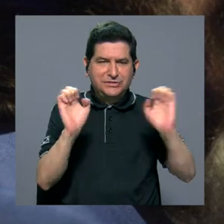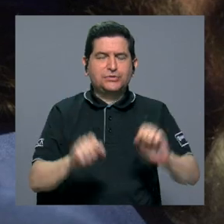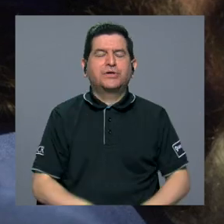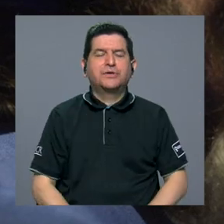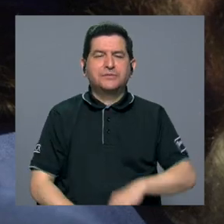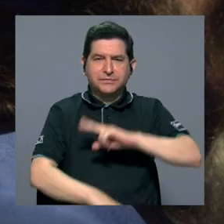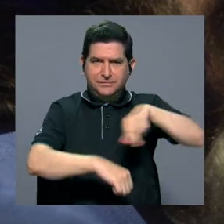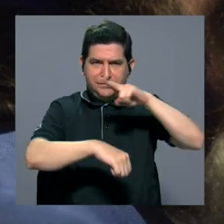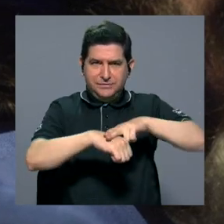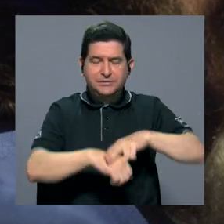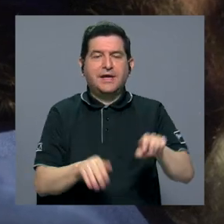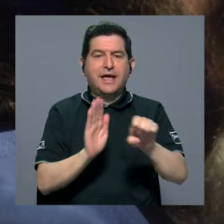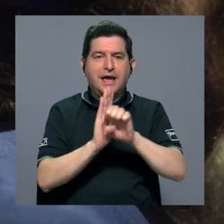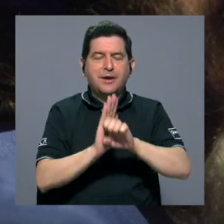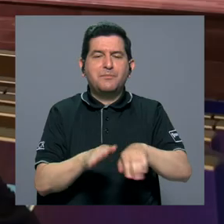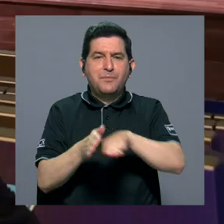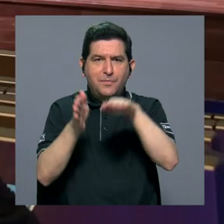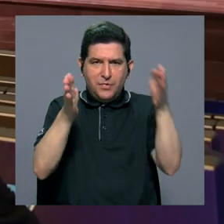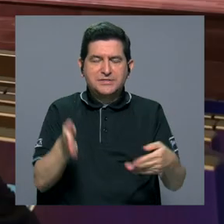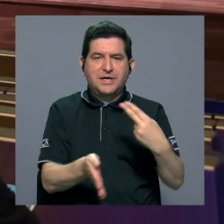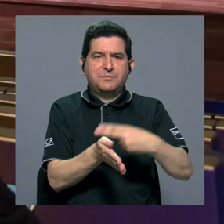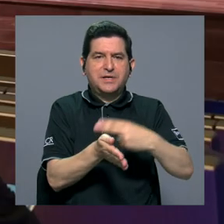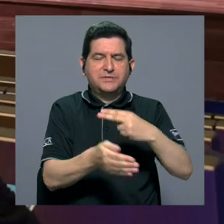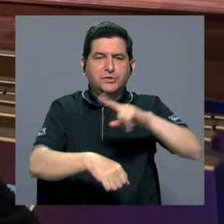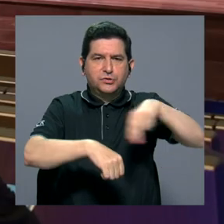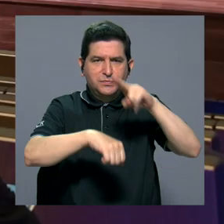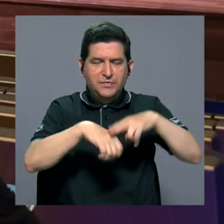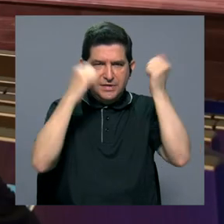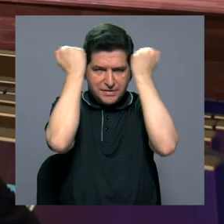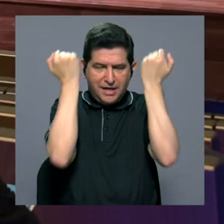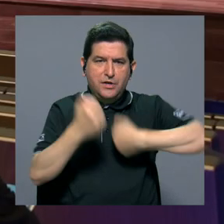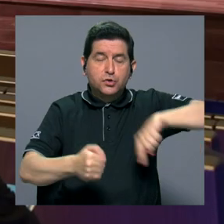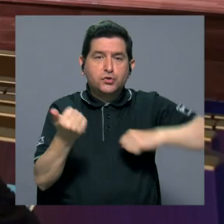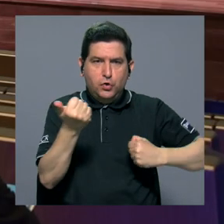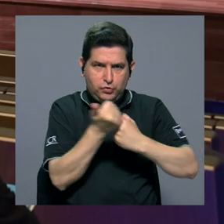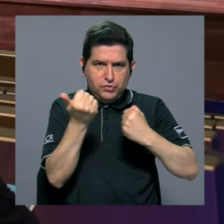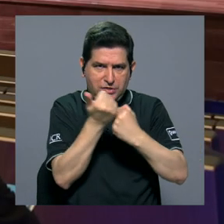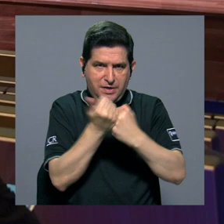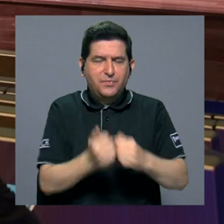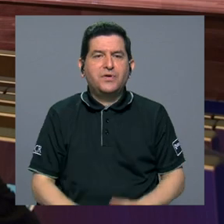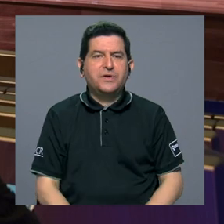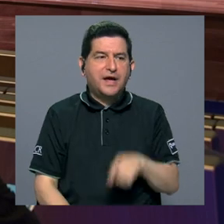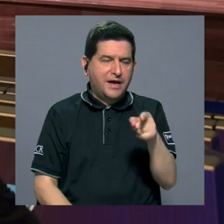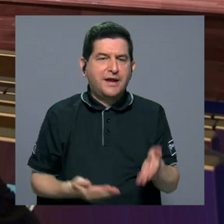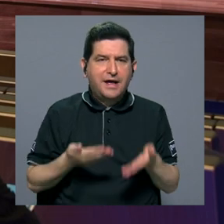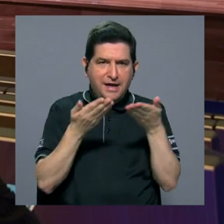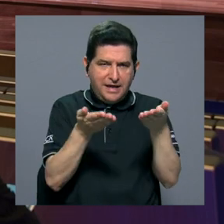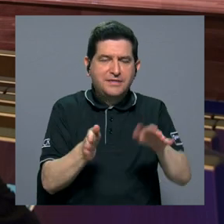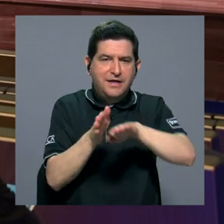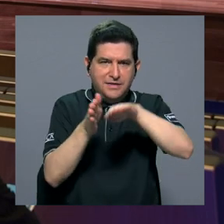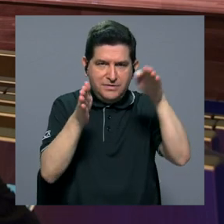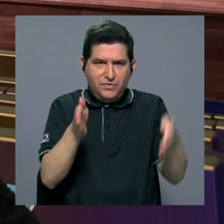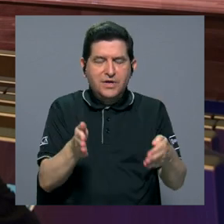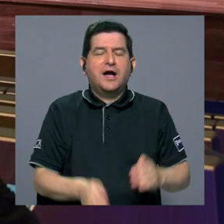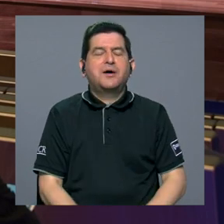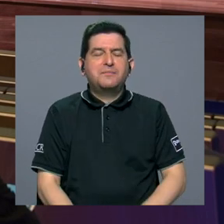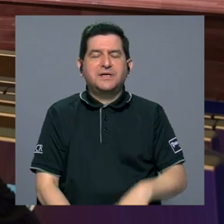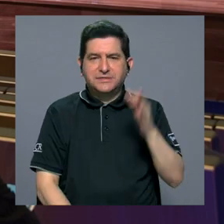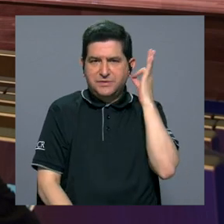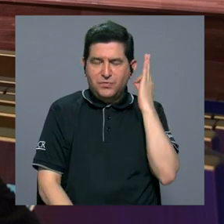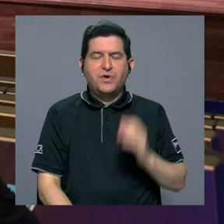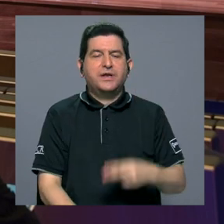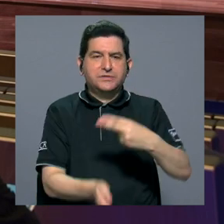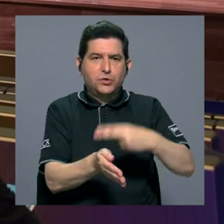por ejemplo las camas del psiquiátrico. Nosotros apoyamos mucho al psiquiátrico cuando cerraron las camas de mujeres, el Hospital Chacón Paut.